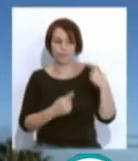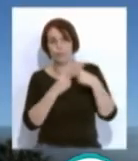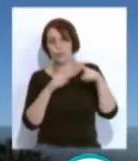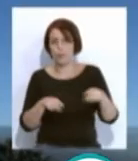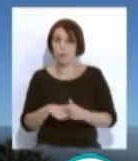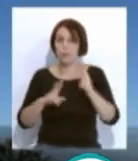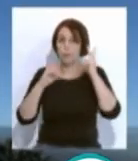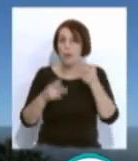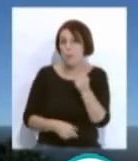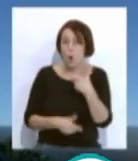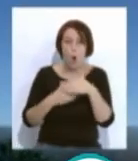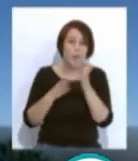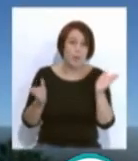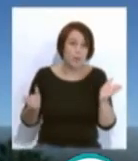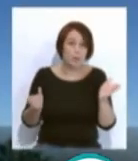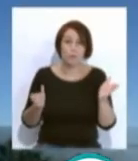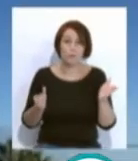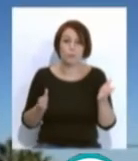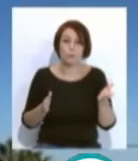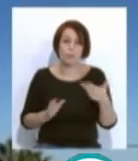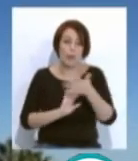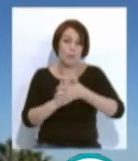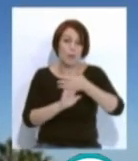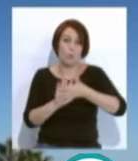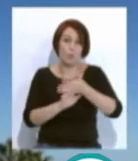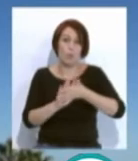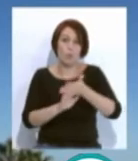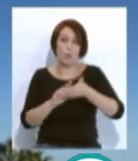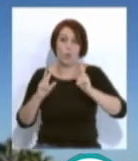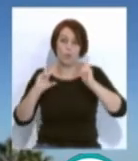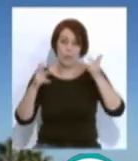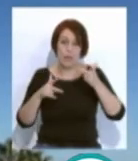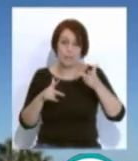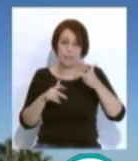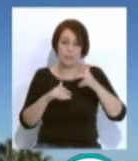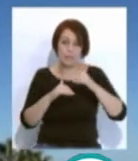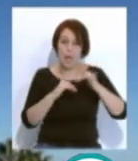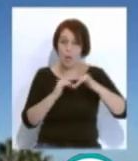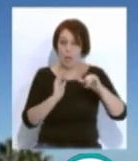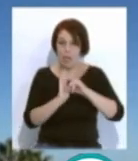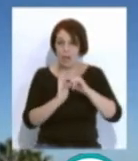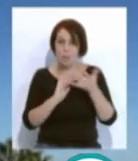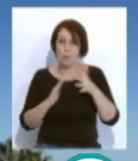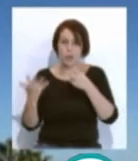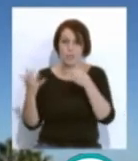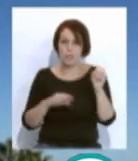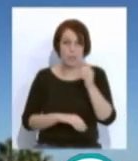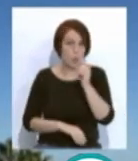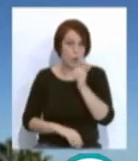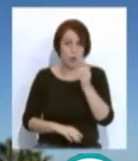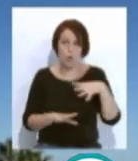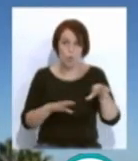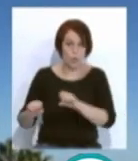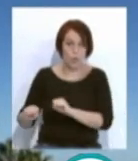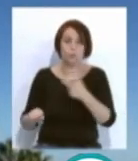pocos hoteles que estaban abiertos, sobre todo hablamos de los hoteles de costa, pues han tenido en torno a un 60% de ocupación, que ha sido